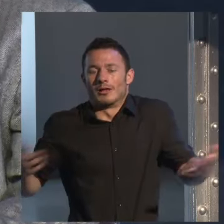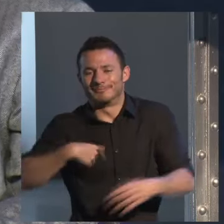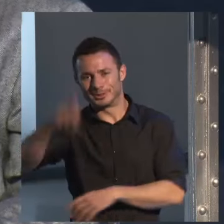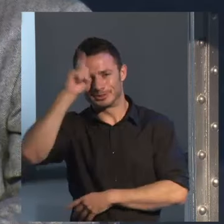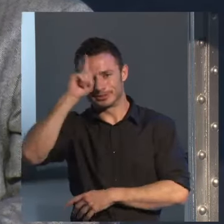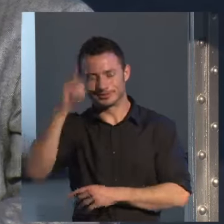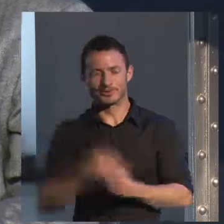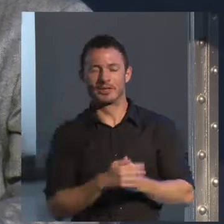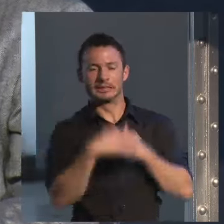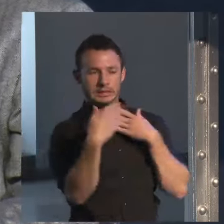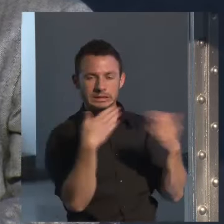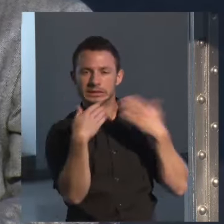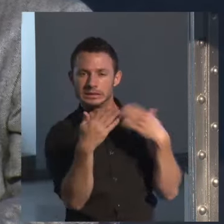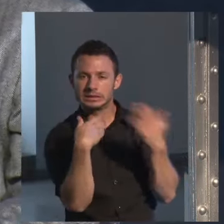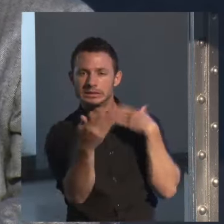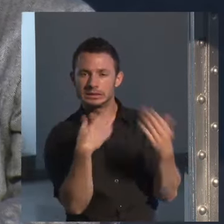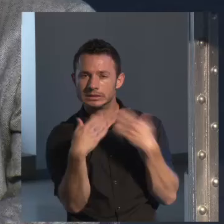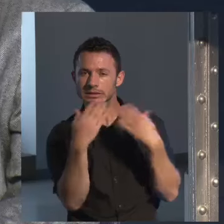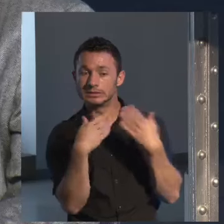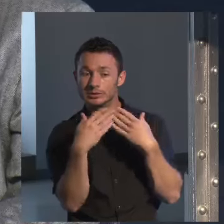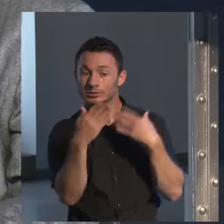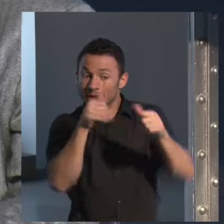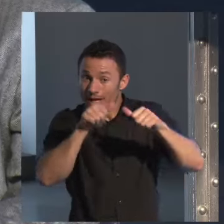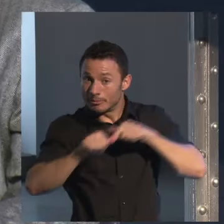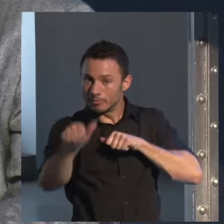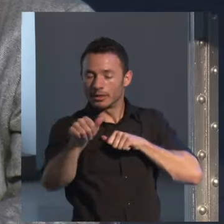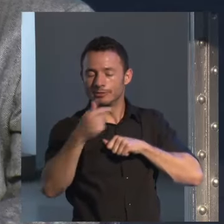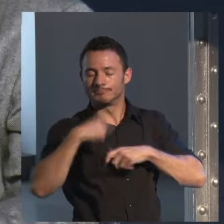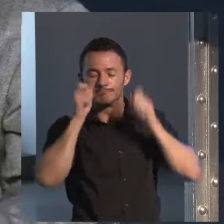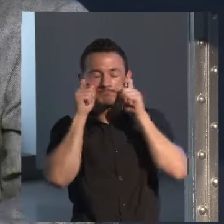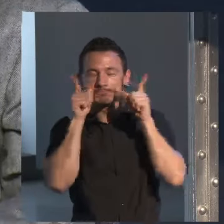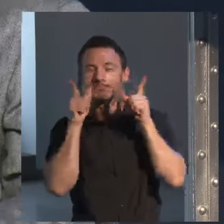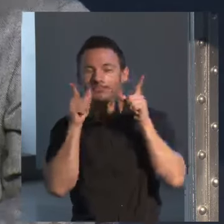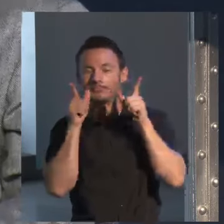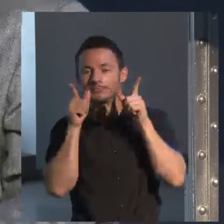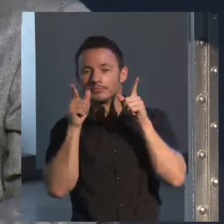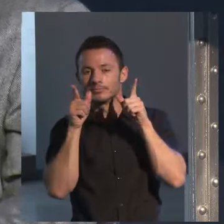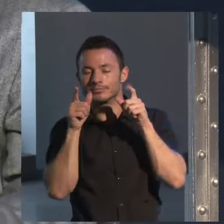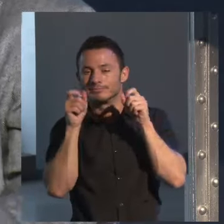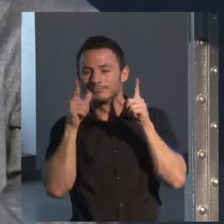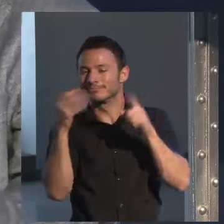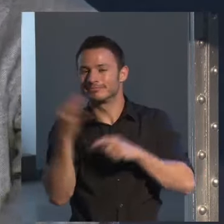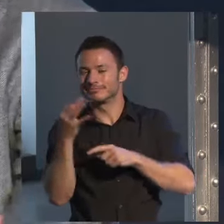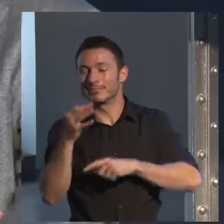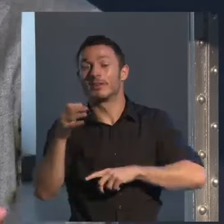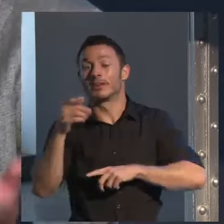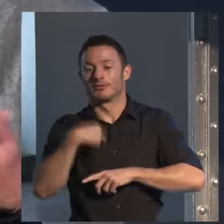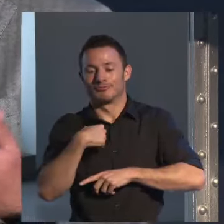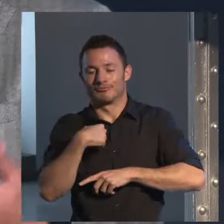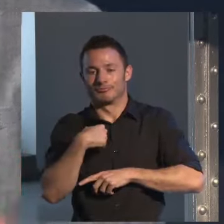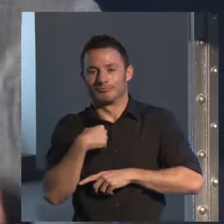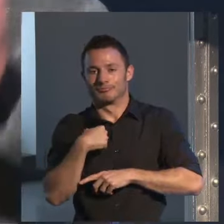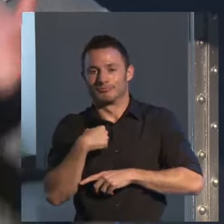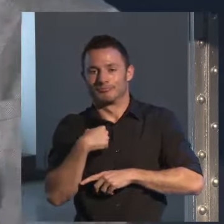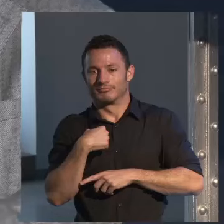Y empezamos a hablar y a partir de esa conversación me di cuenta que el problema era que yo no era capaz de